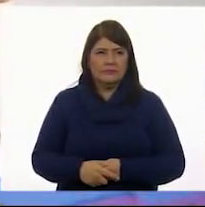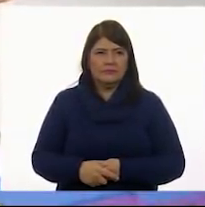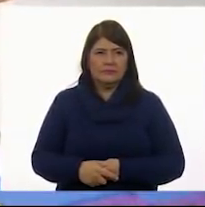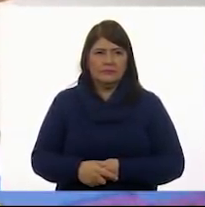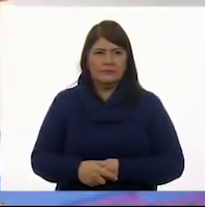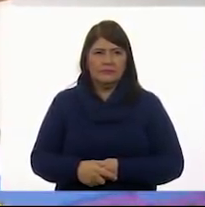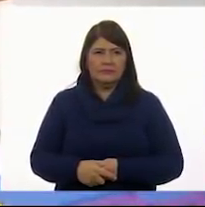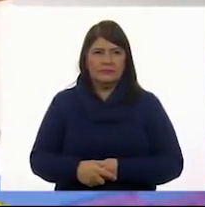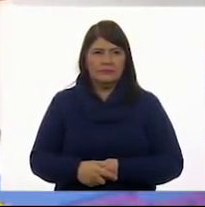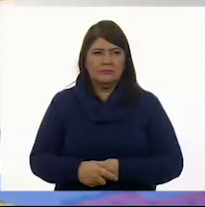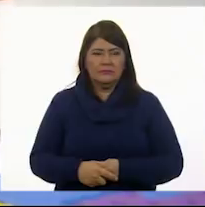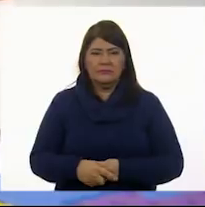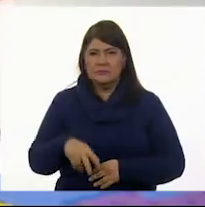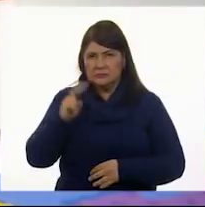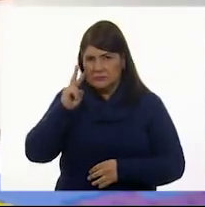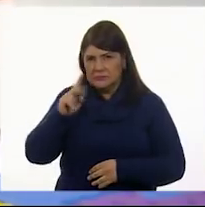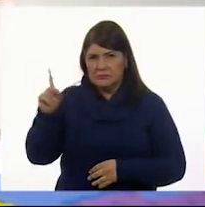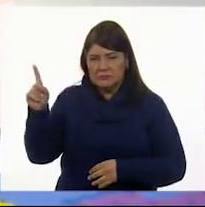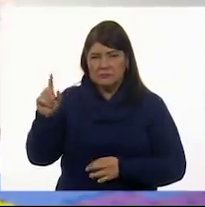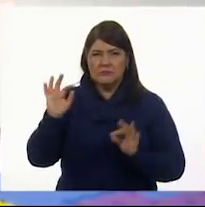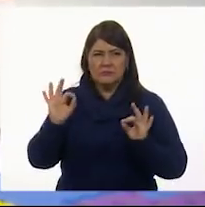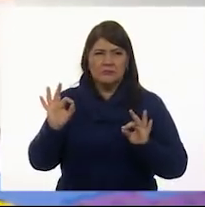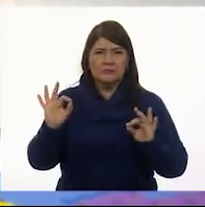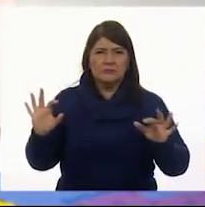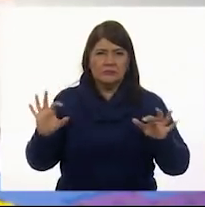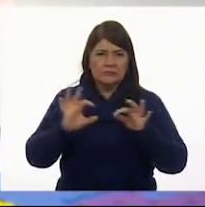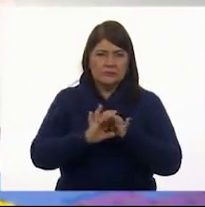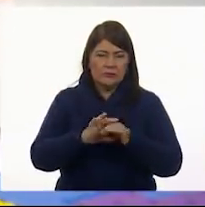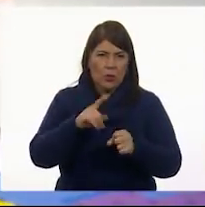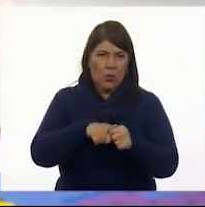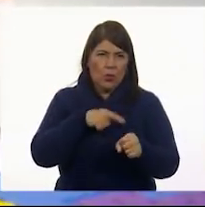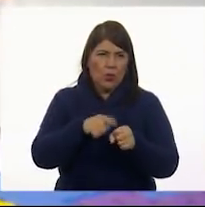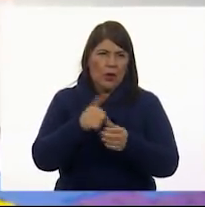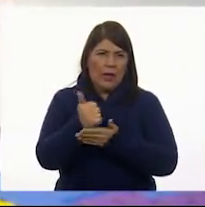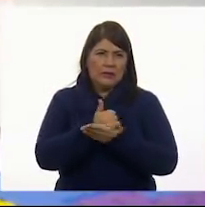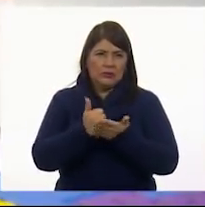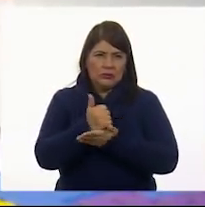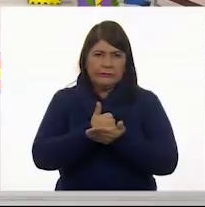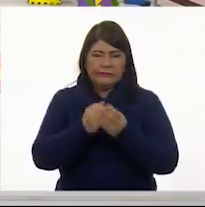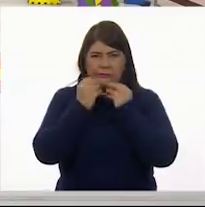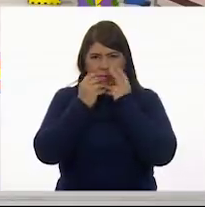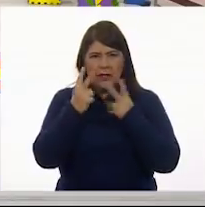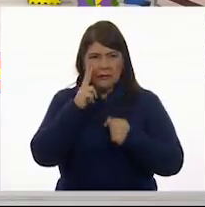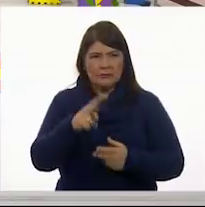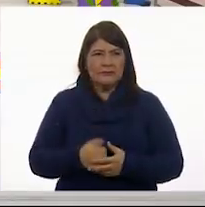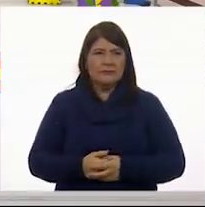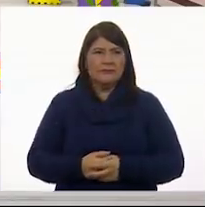Así ya se ve un poco más la tonalidad del azul. Que sí está padrísimo.